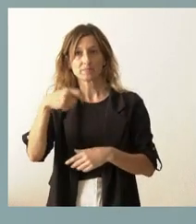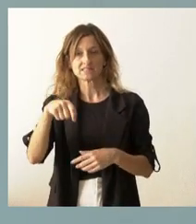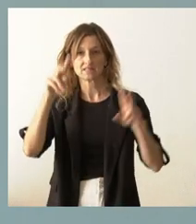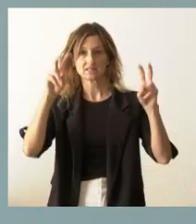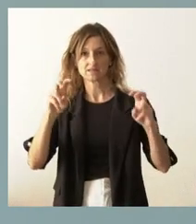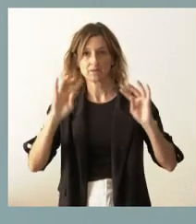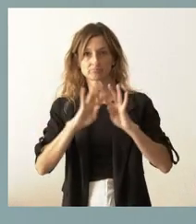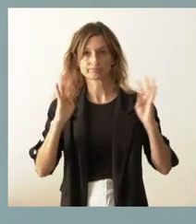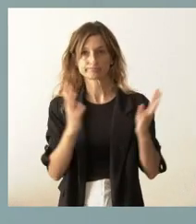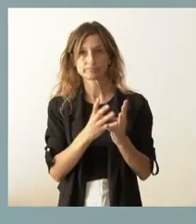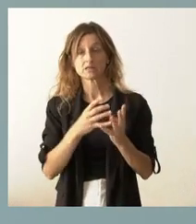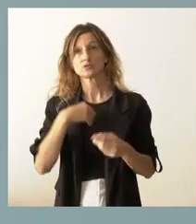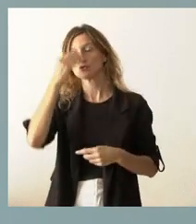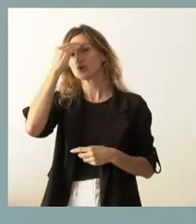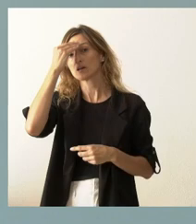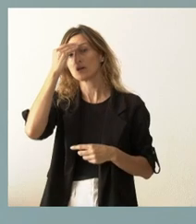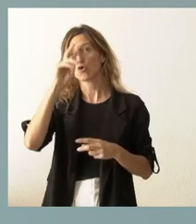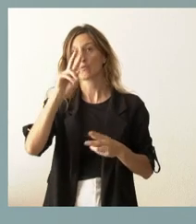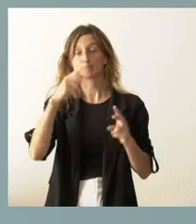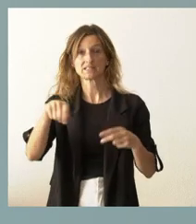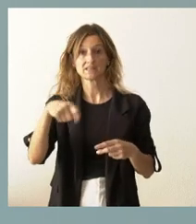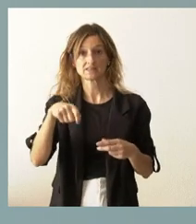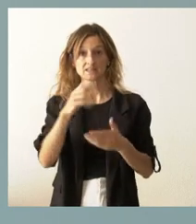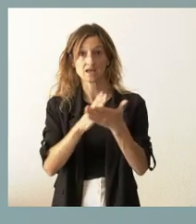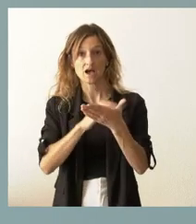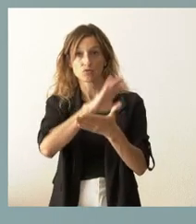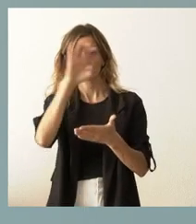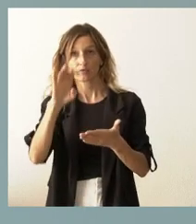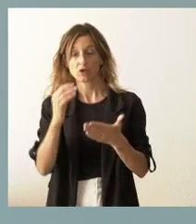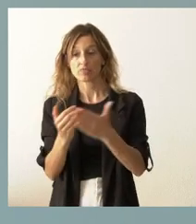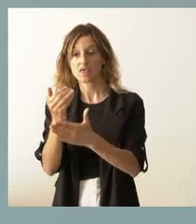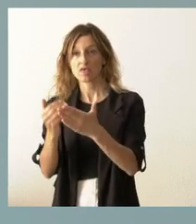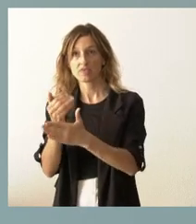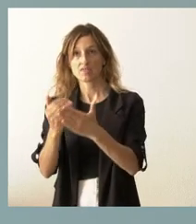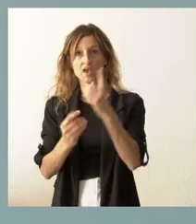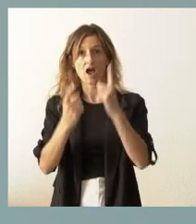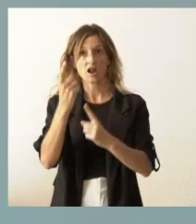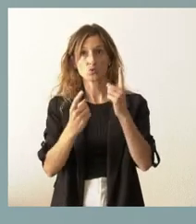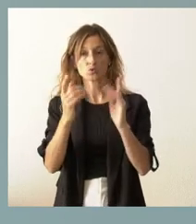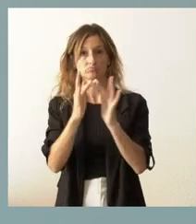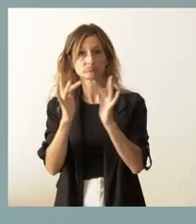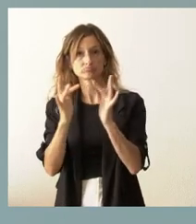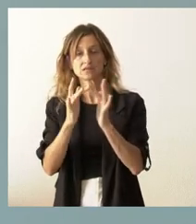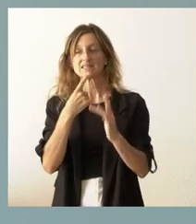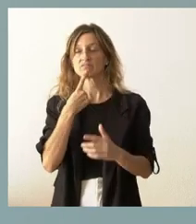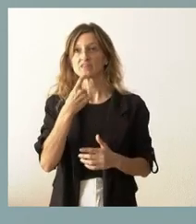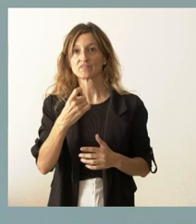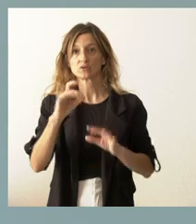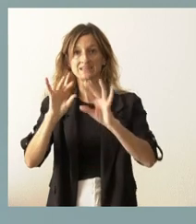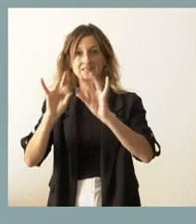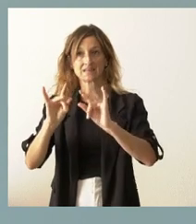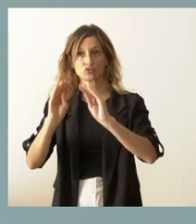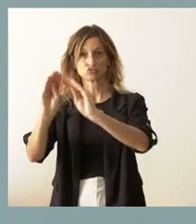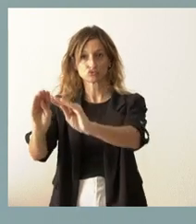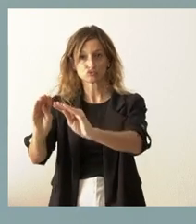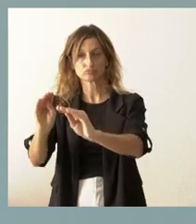asunto. Y yo creo que hay algunos otros presidentes autonómicos que en estos días están teniendo especiales dificultades en su territorio y que merecen